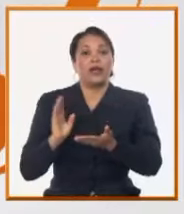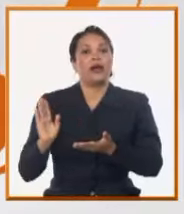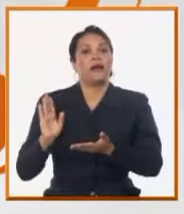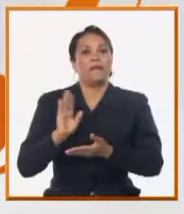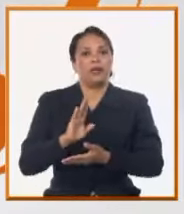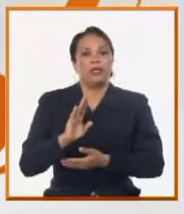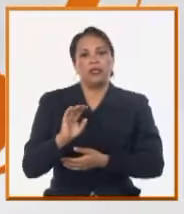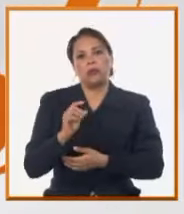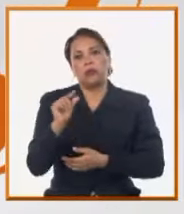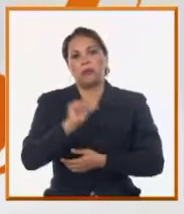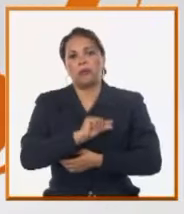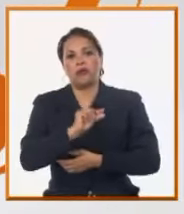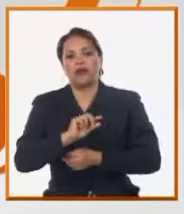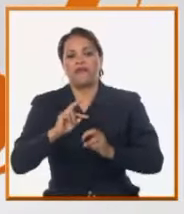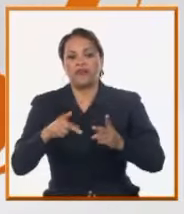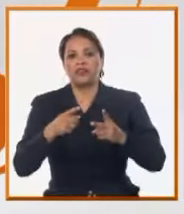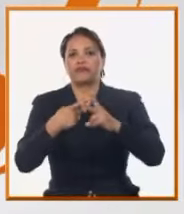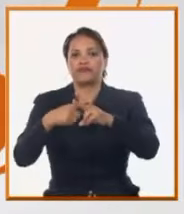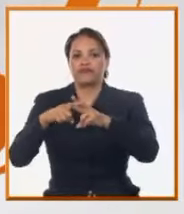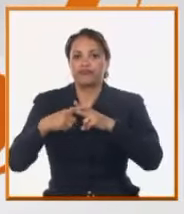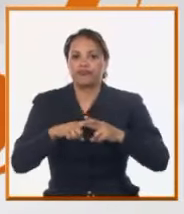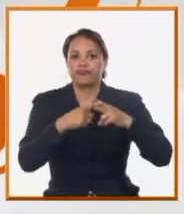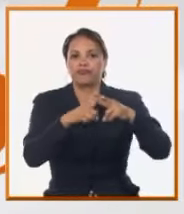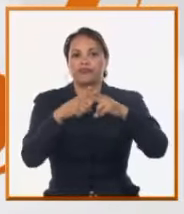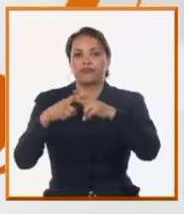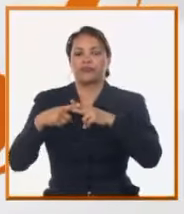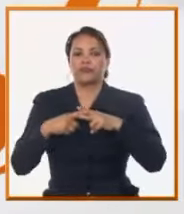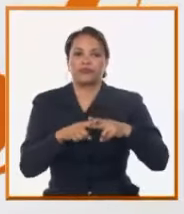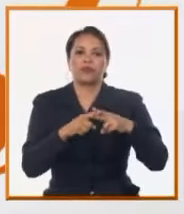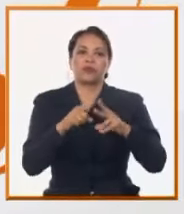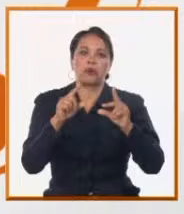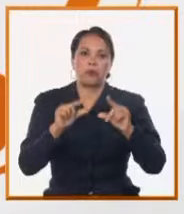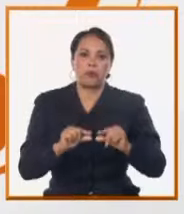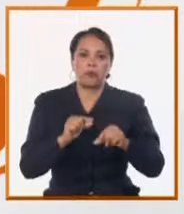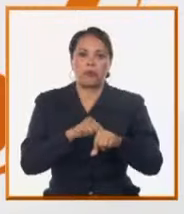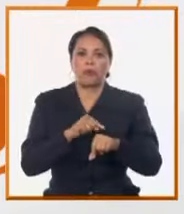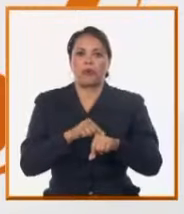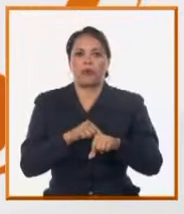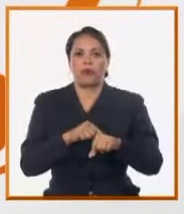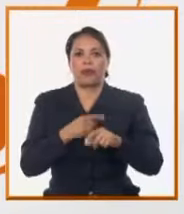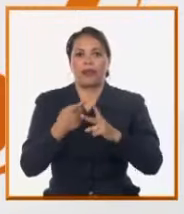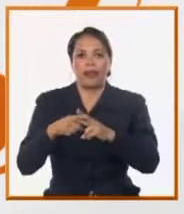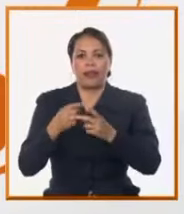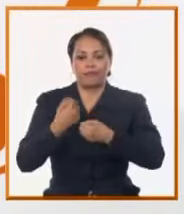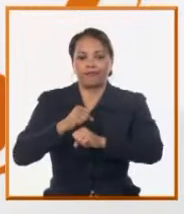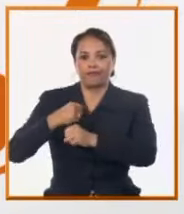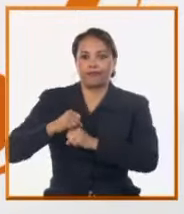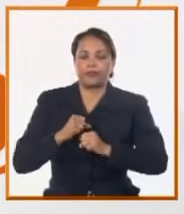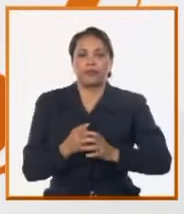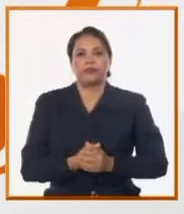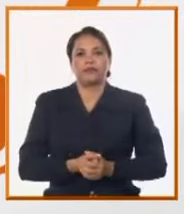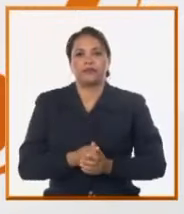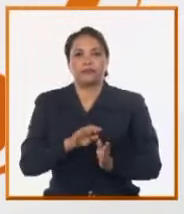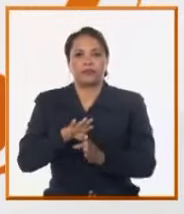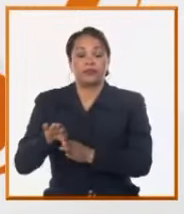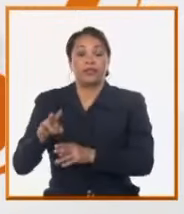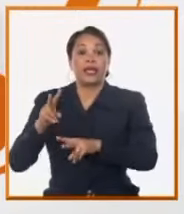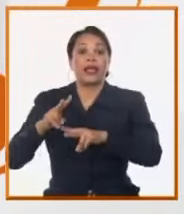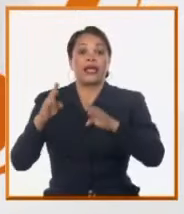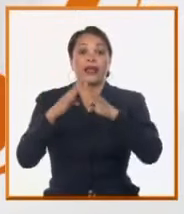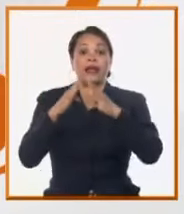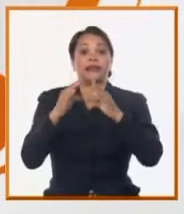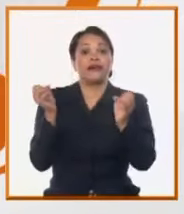ocasiones para darle mantenimiento y reparación a este alcantarillado. Y me preocupa que aquí en Casablanca